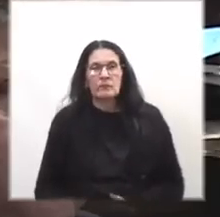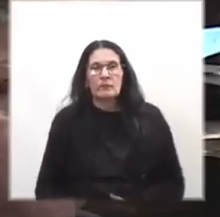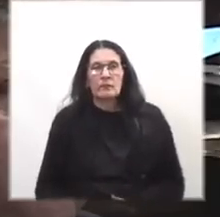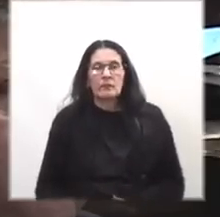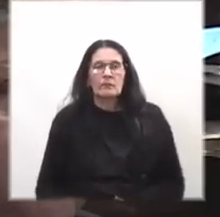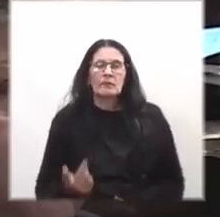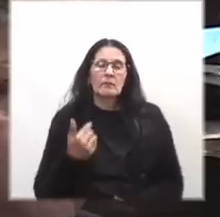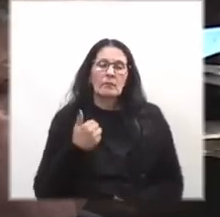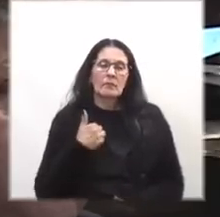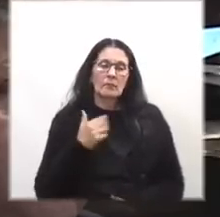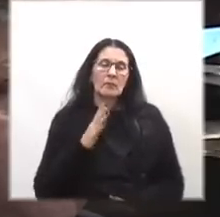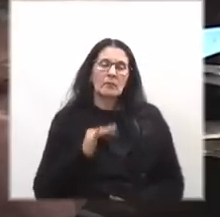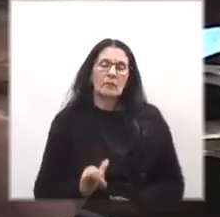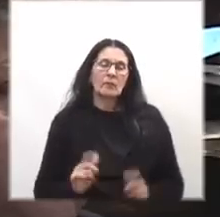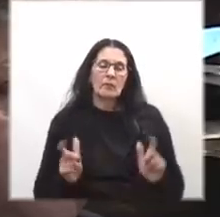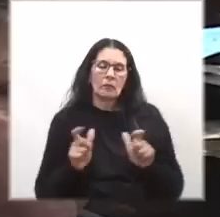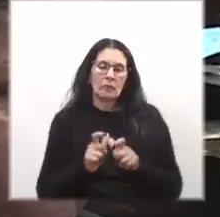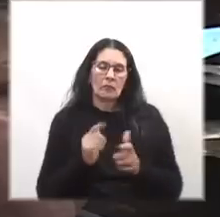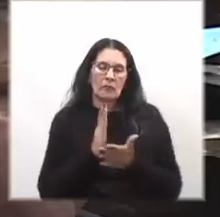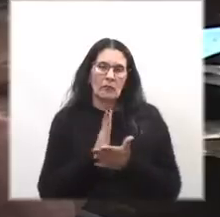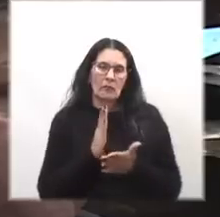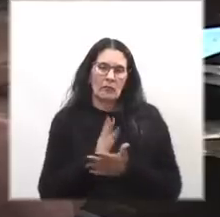Yo interro la Comisión de Derechos Humanos